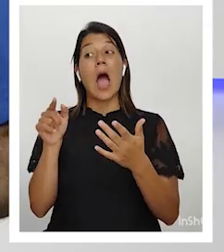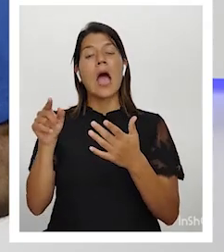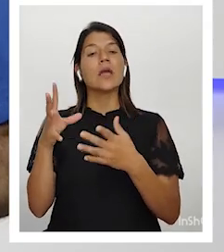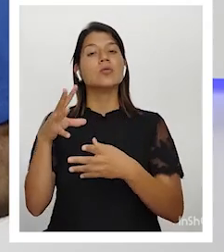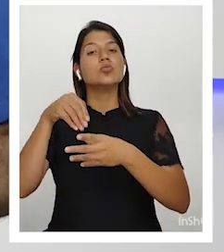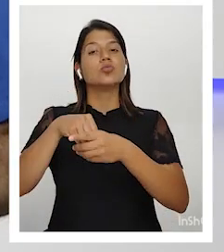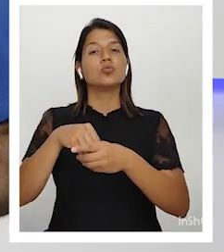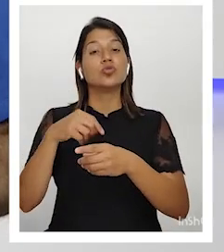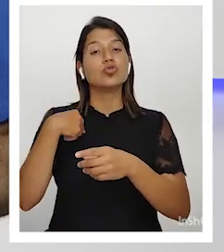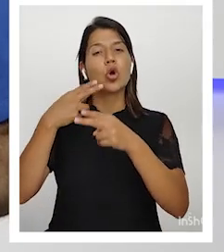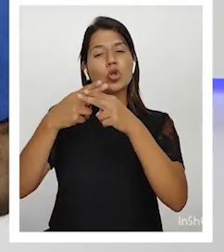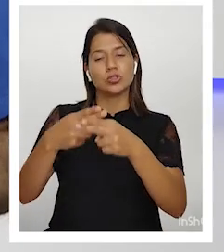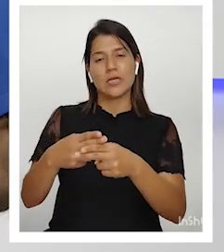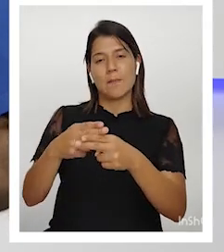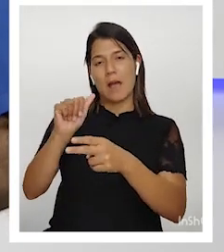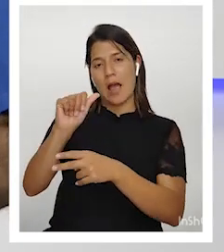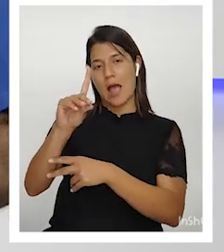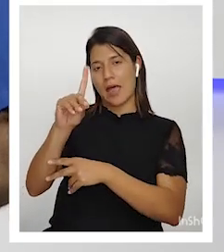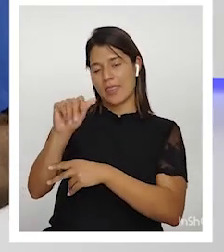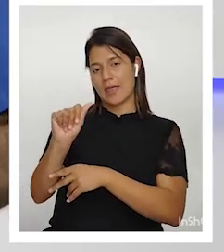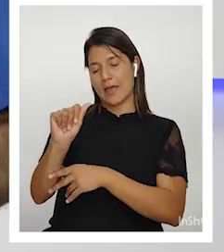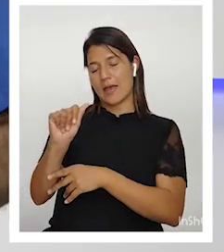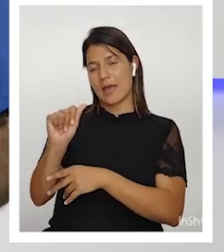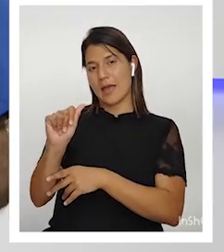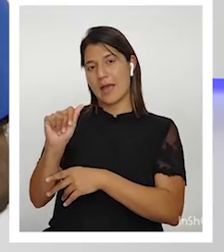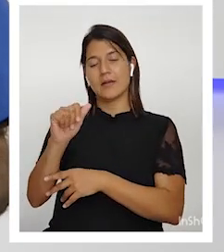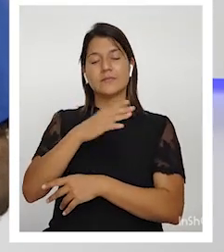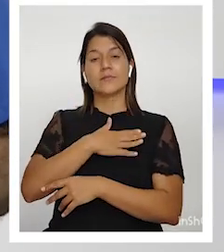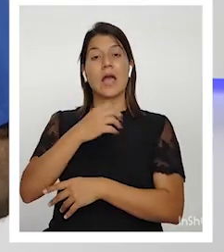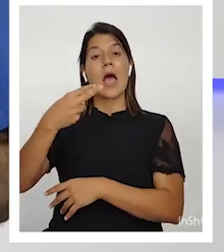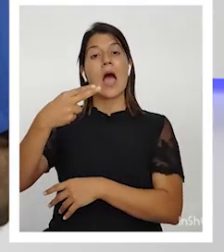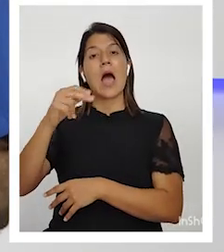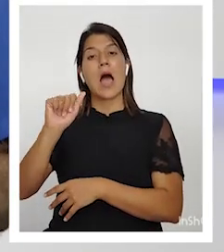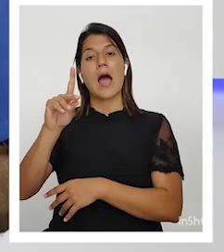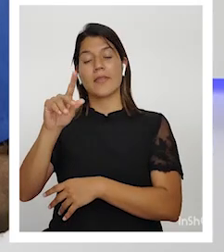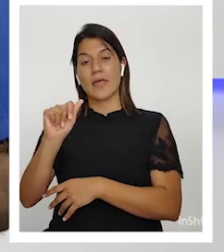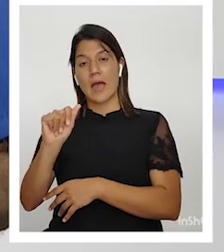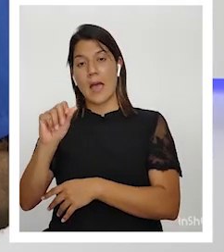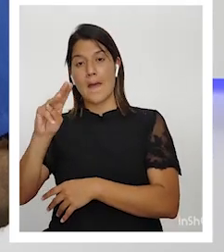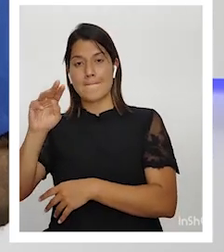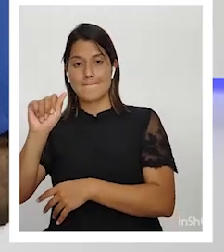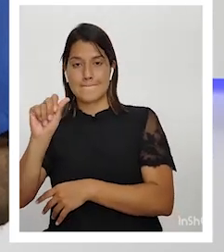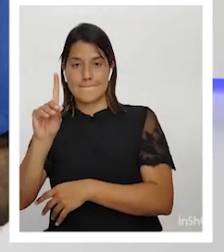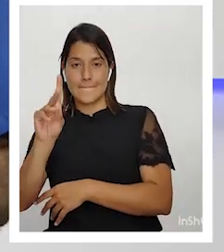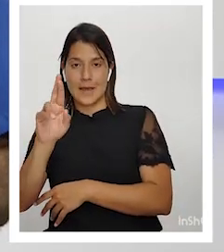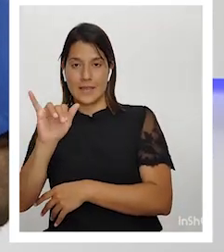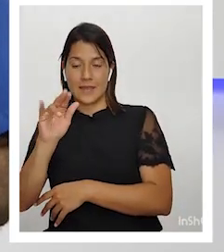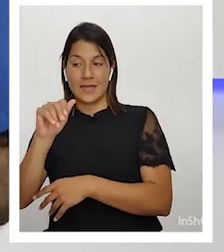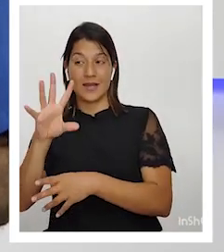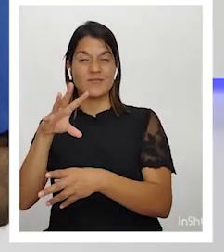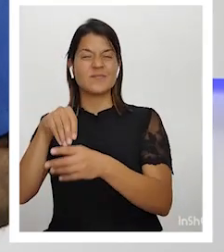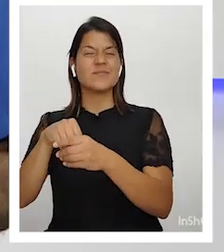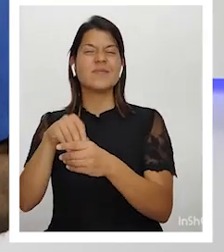intervino yo le llamo el hada madrina doña Julieta Pinto